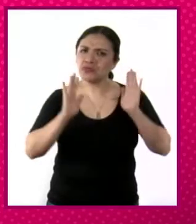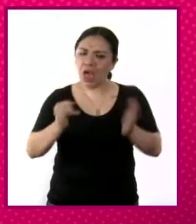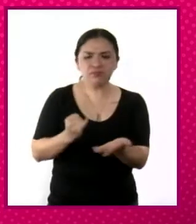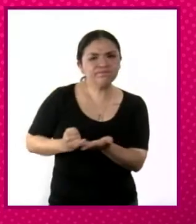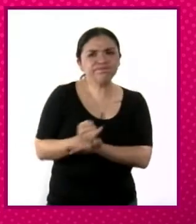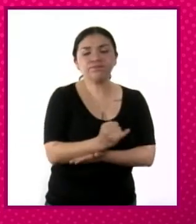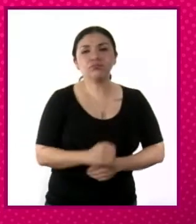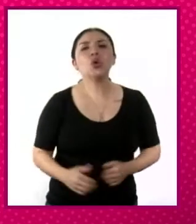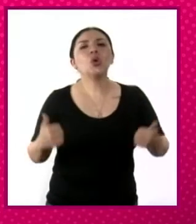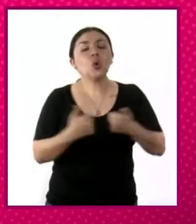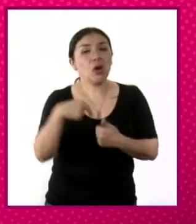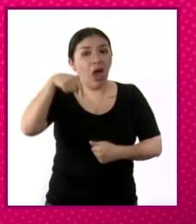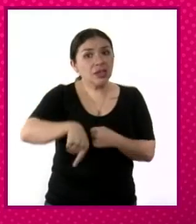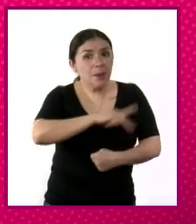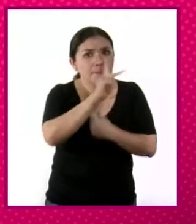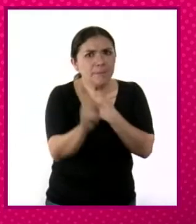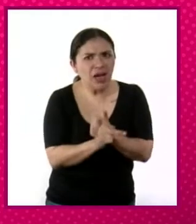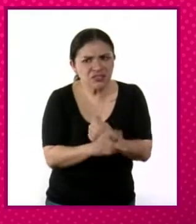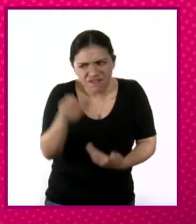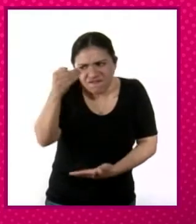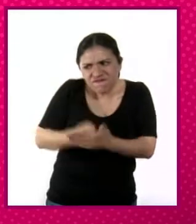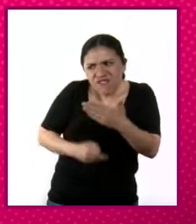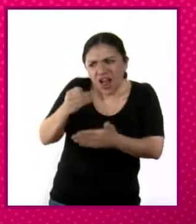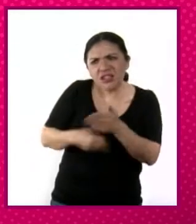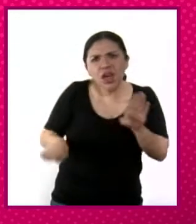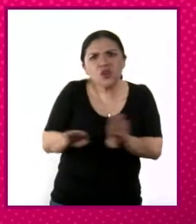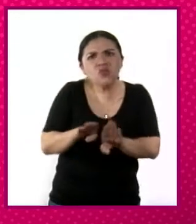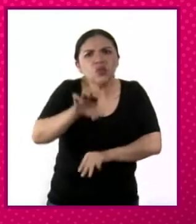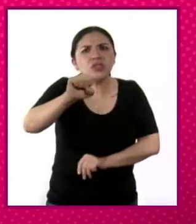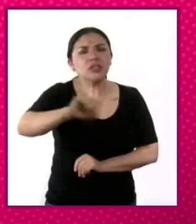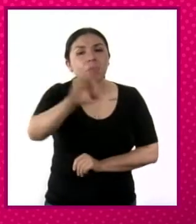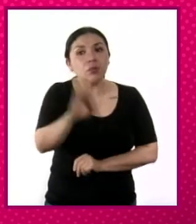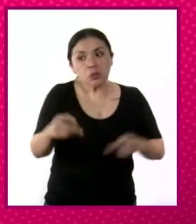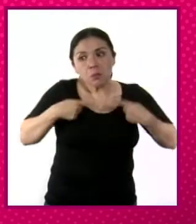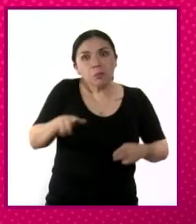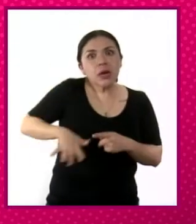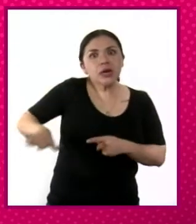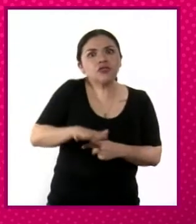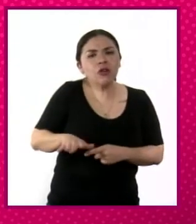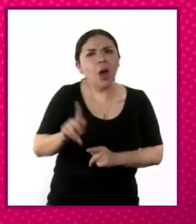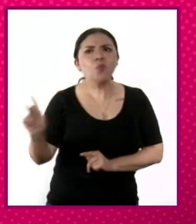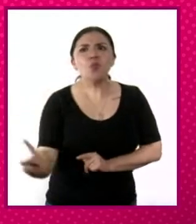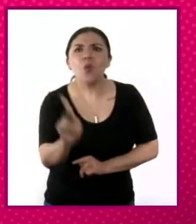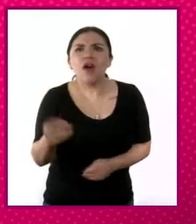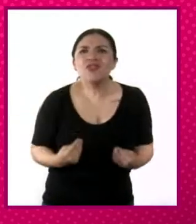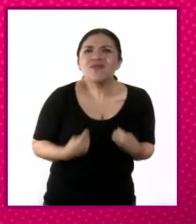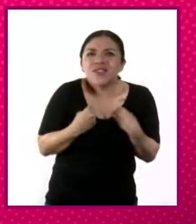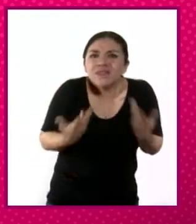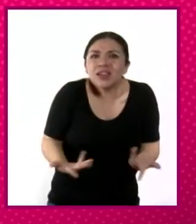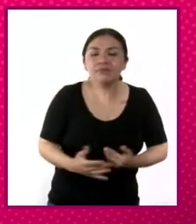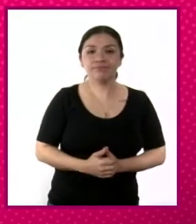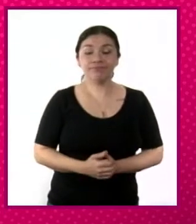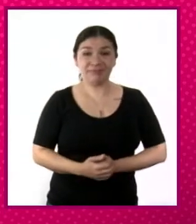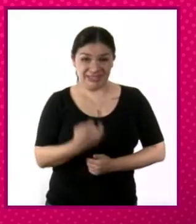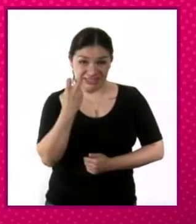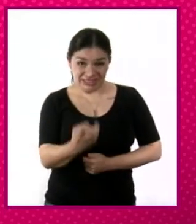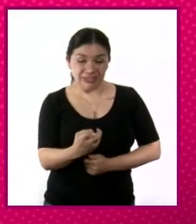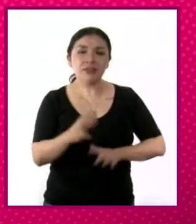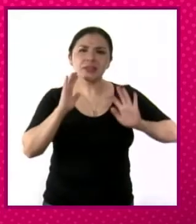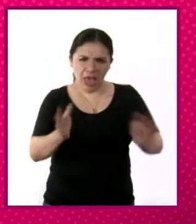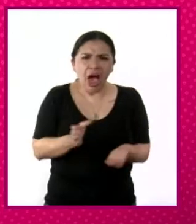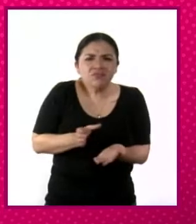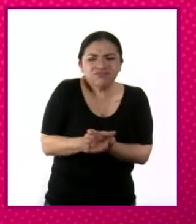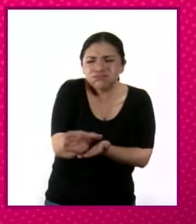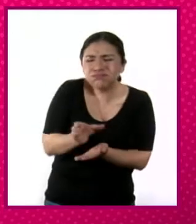en un país donde todavía el 60% de la población era rural. En suma, pues se reparte